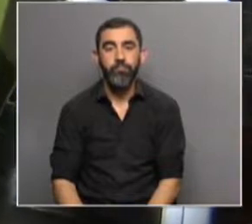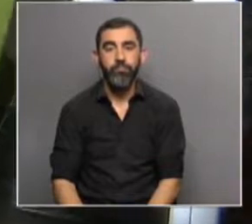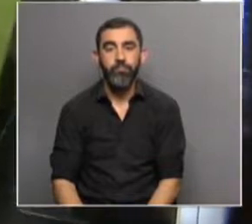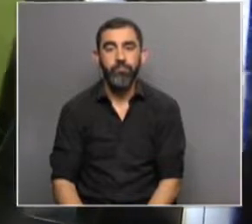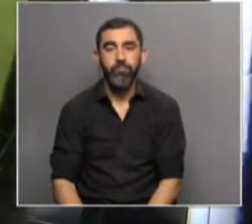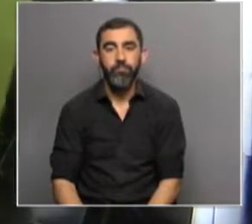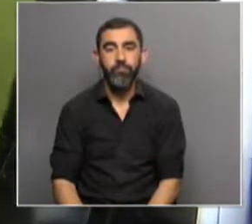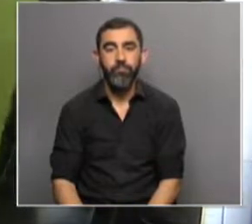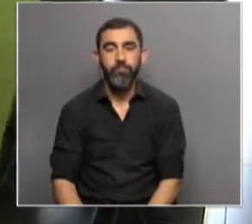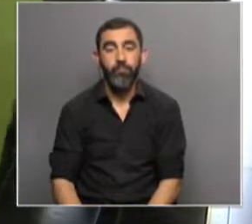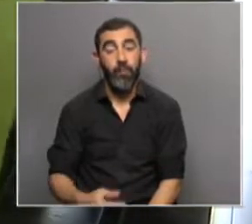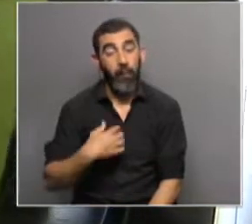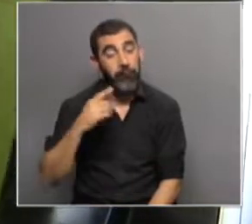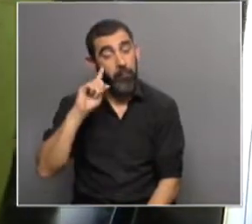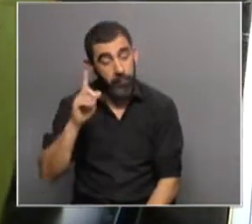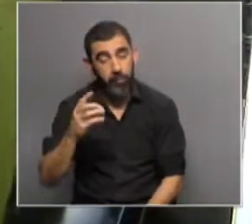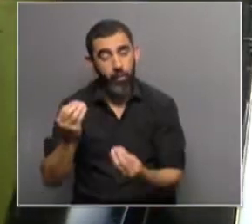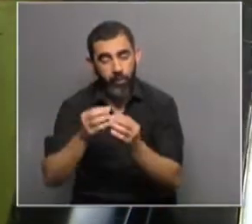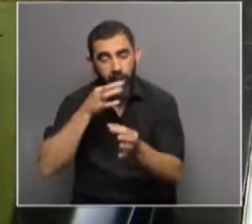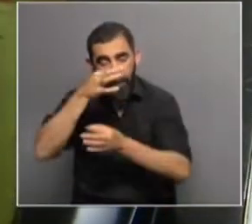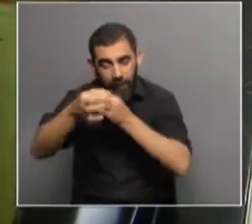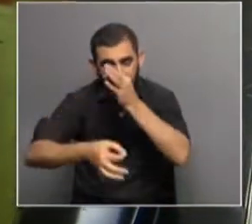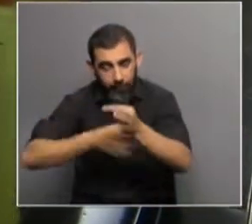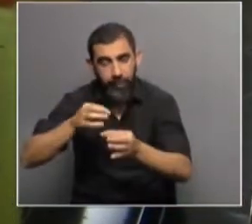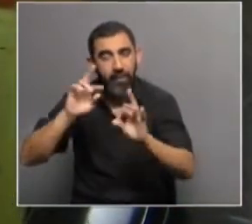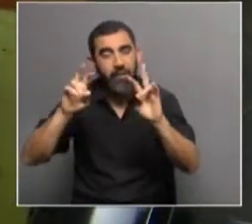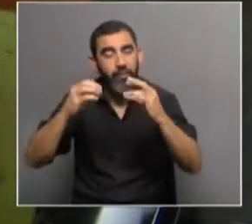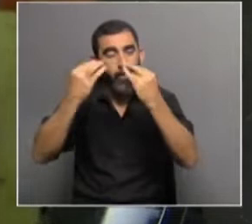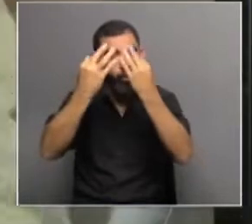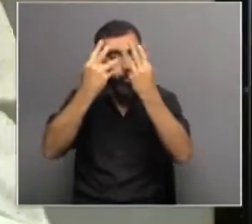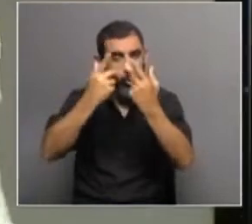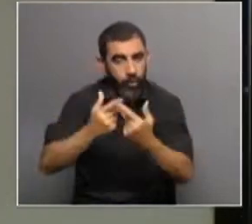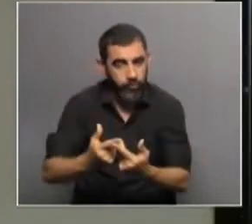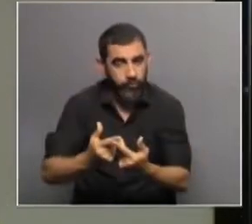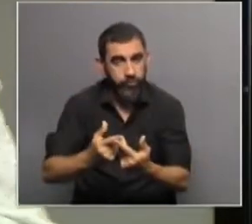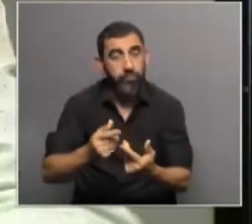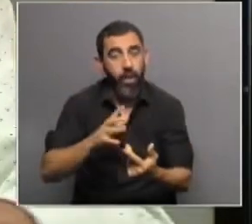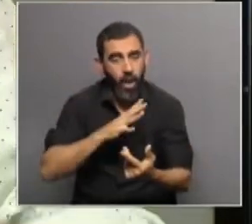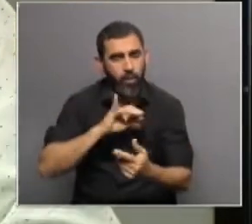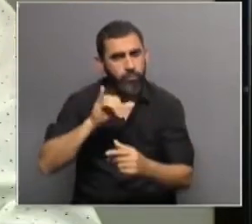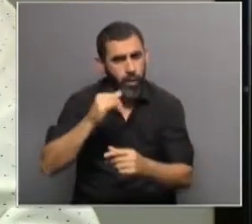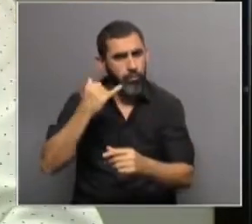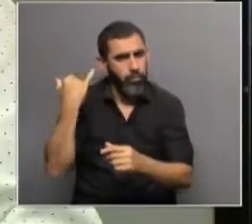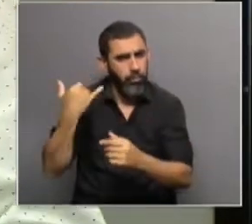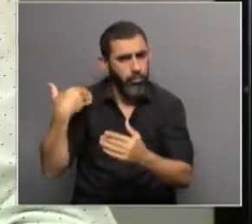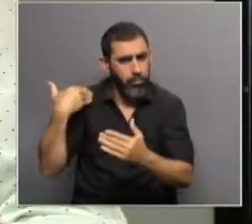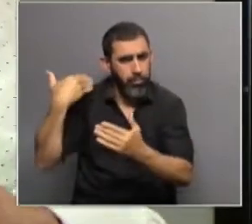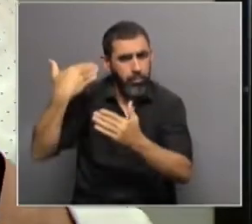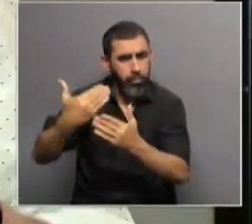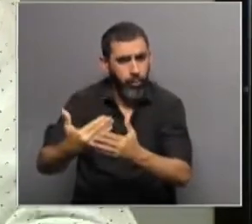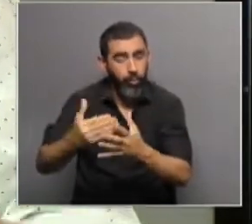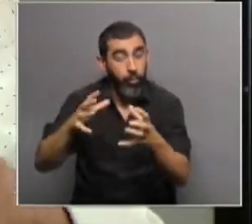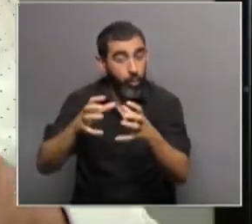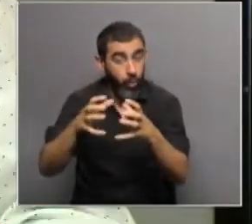Uno no sabe, Alexandra, todo lo que ella explicaba en cuanto a la organización, a la existencia desde hace ya tanto tiempo de un